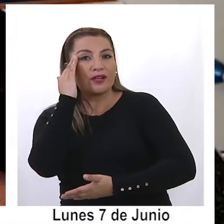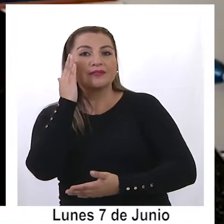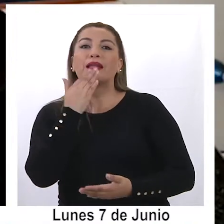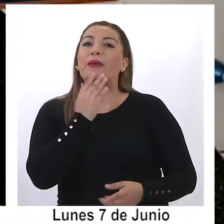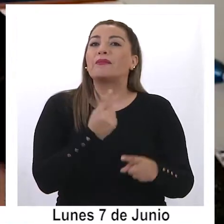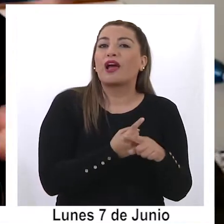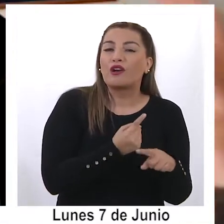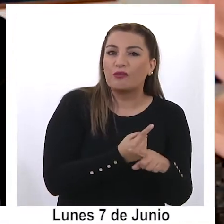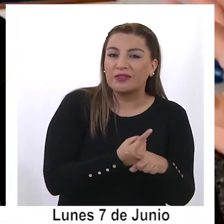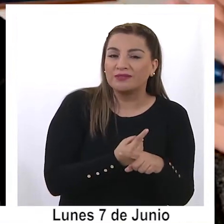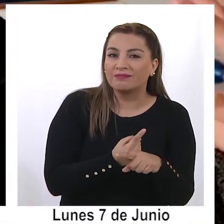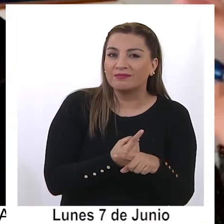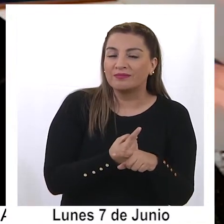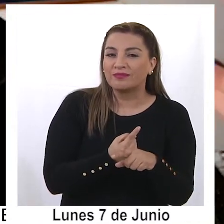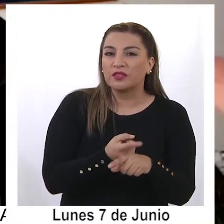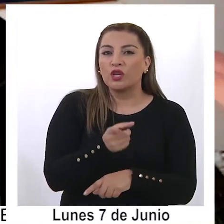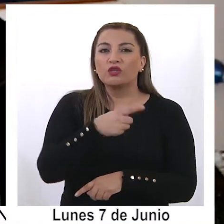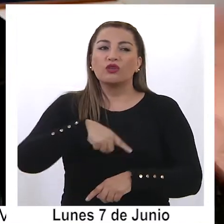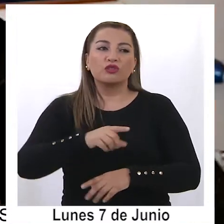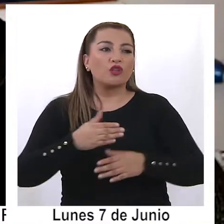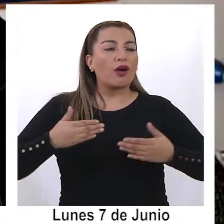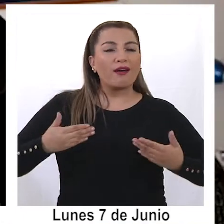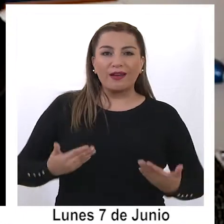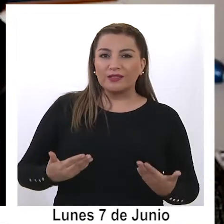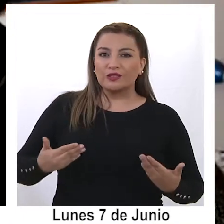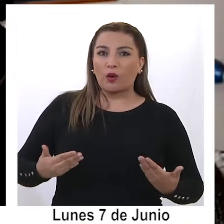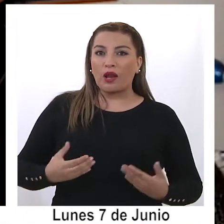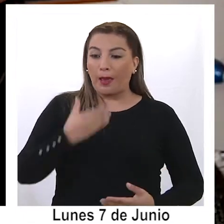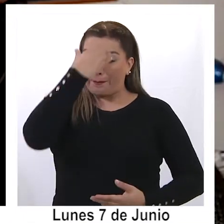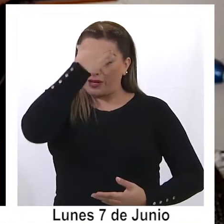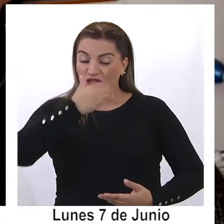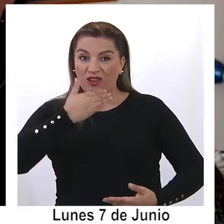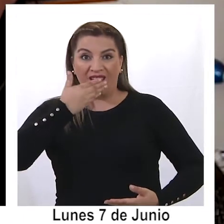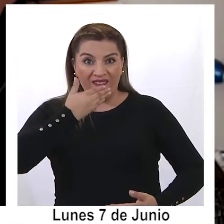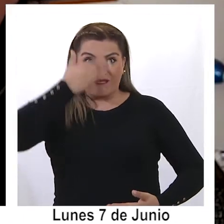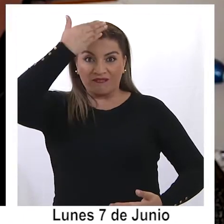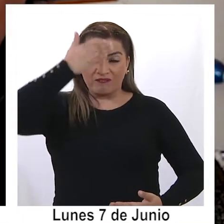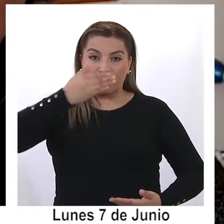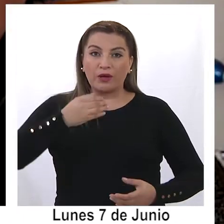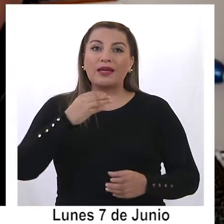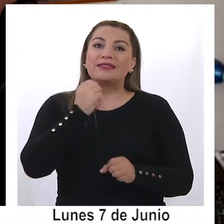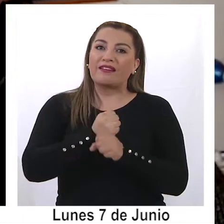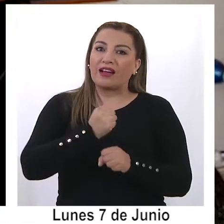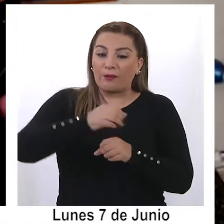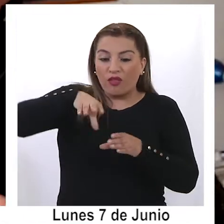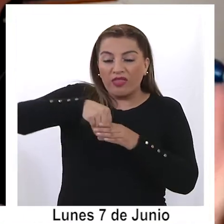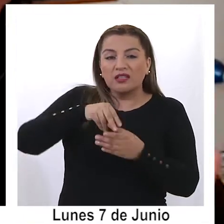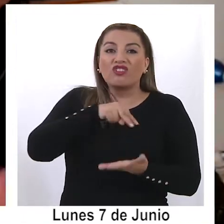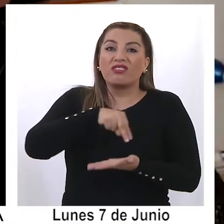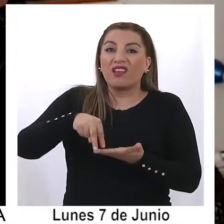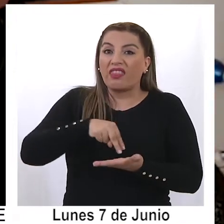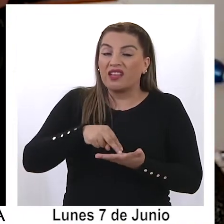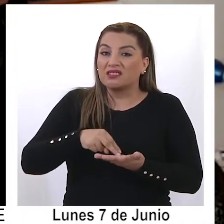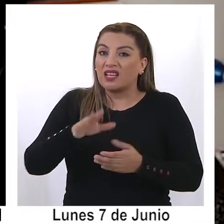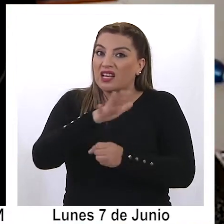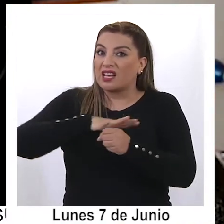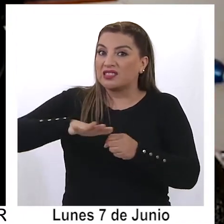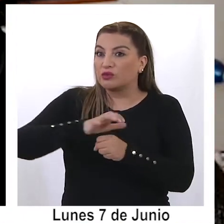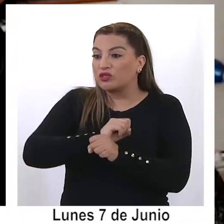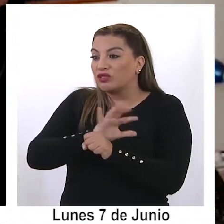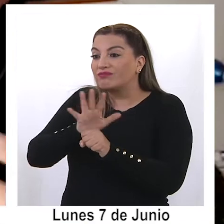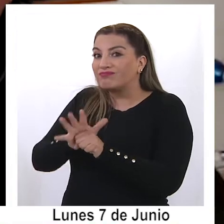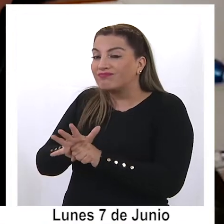para conversar cómo estamos actualmente los artistas y los trabajadores de la danza en las condiciones actuales